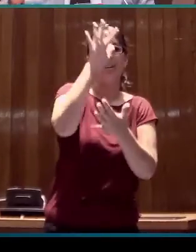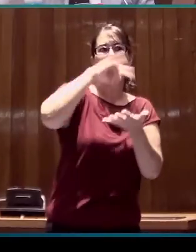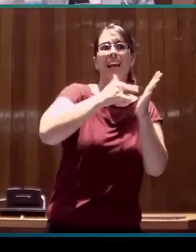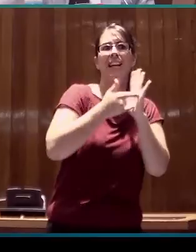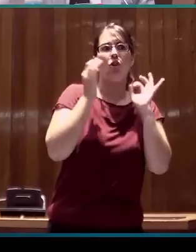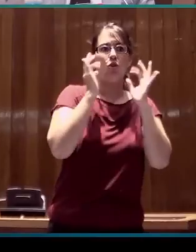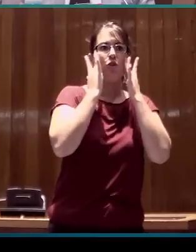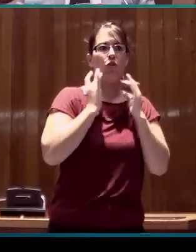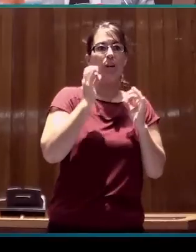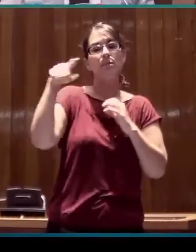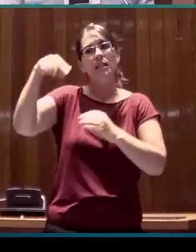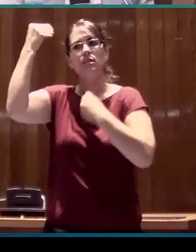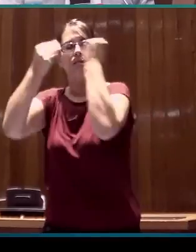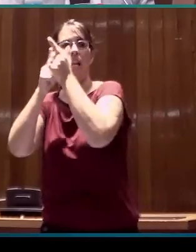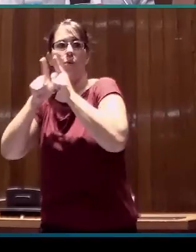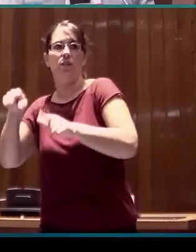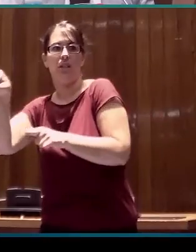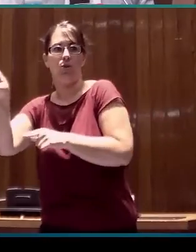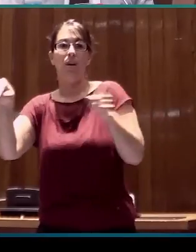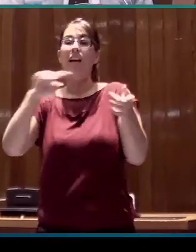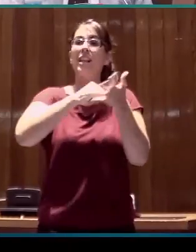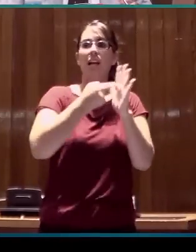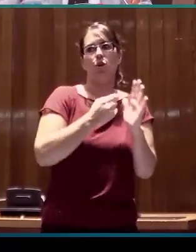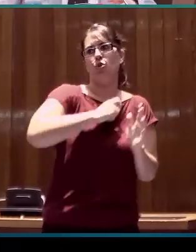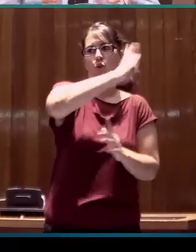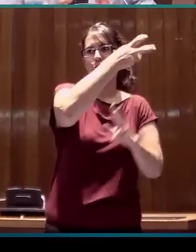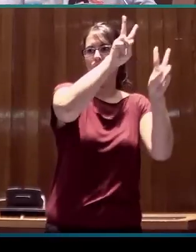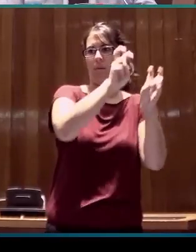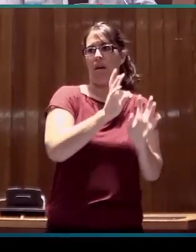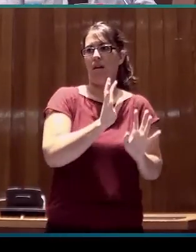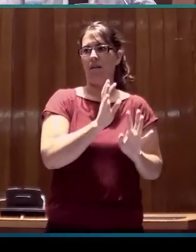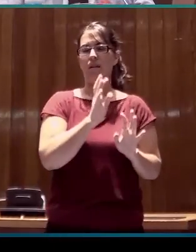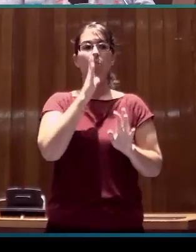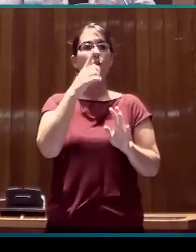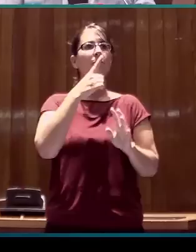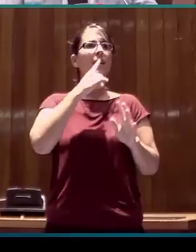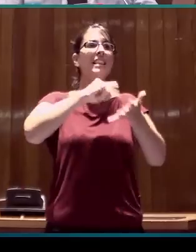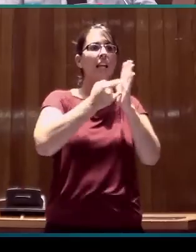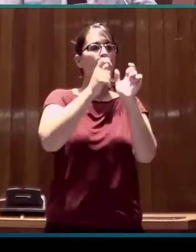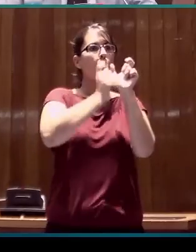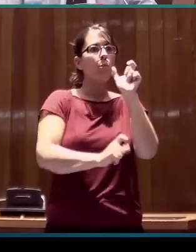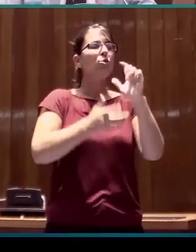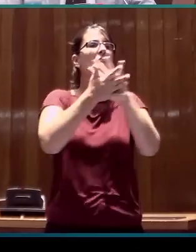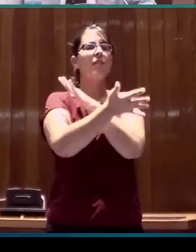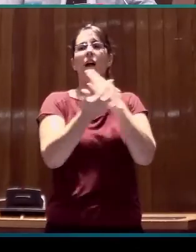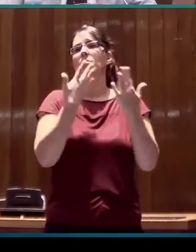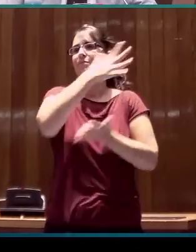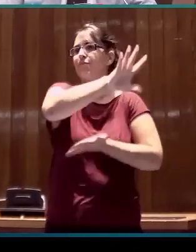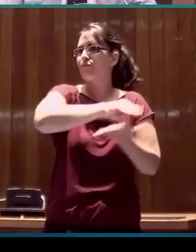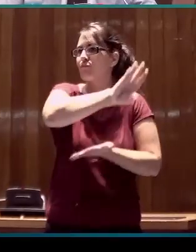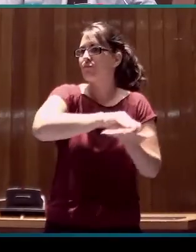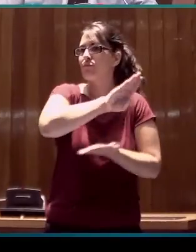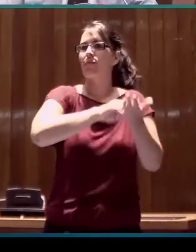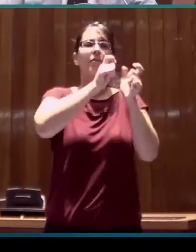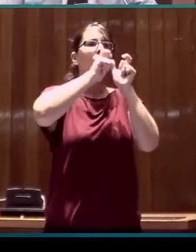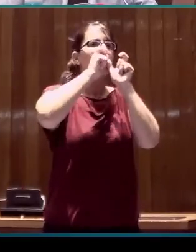que hablarán también otros colegas esta mañana, que consiste en tener una recopilación de discursos de la